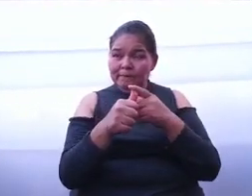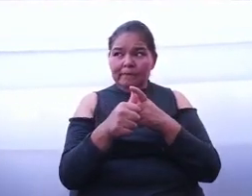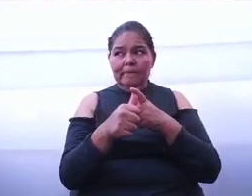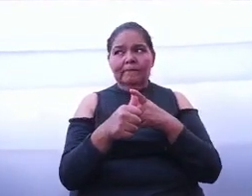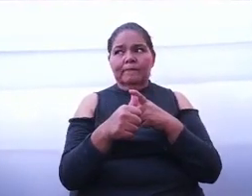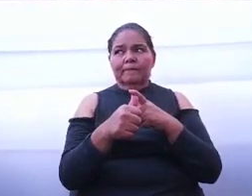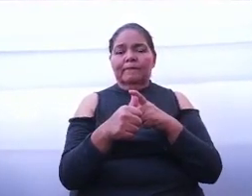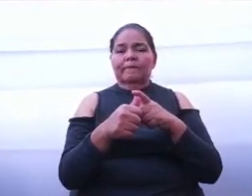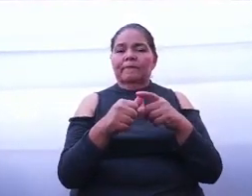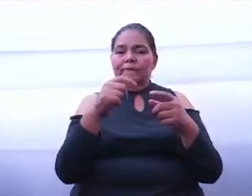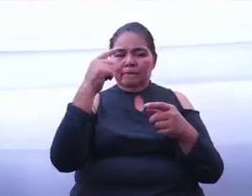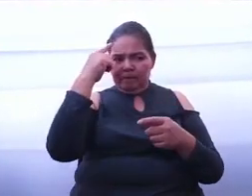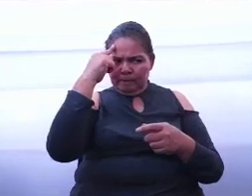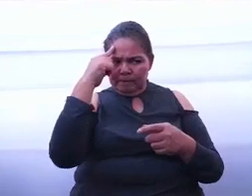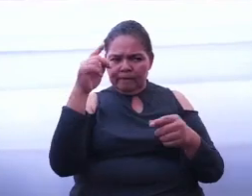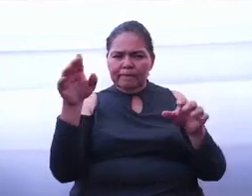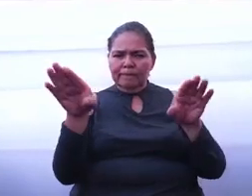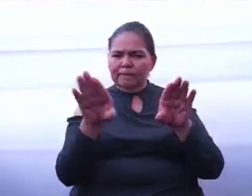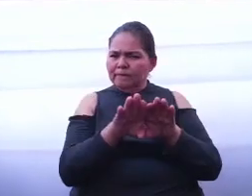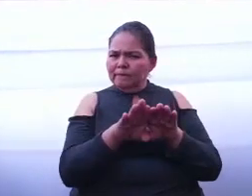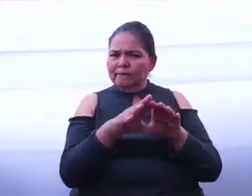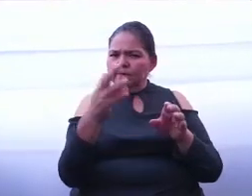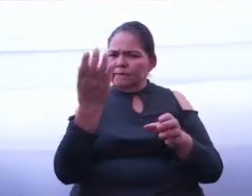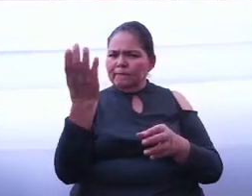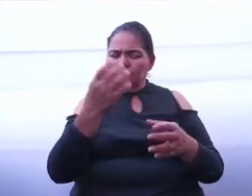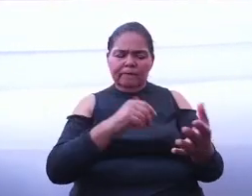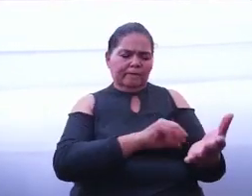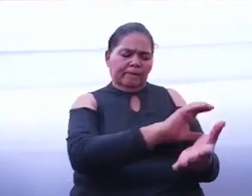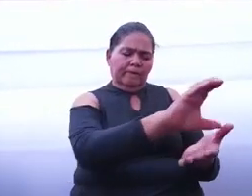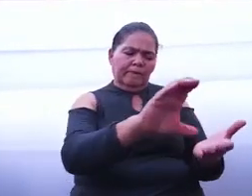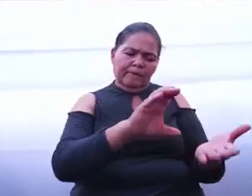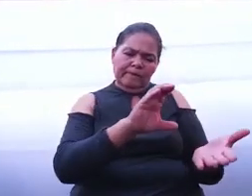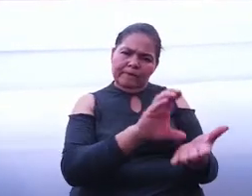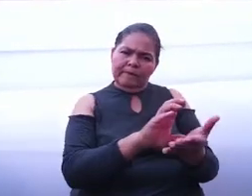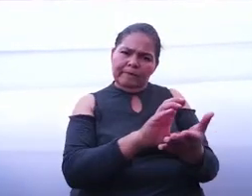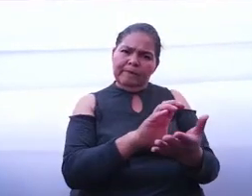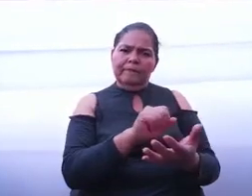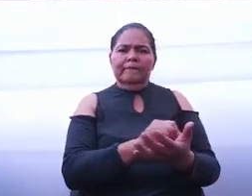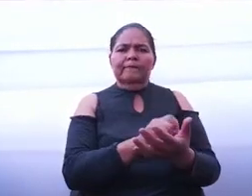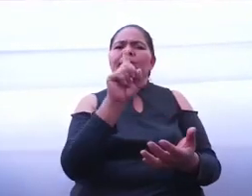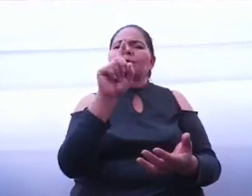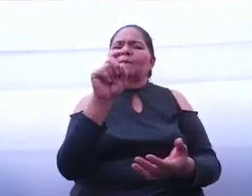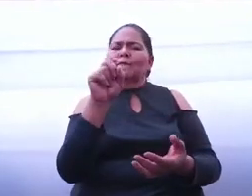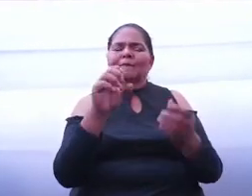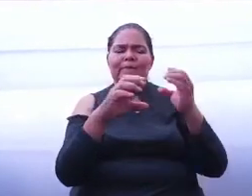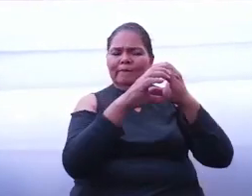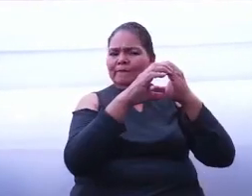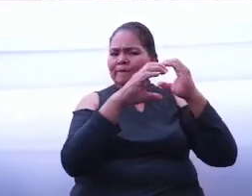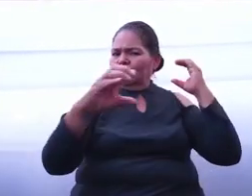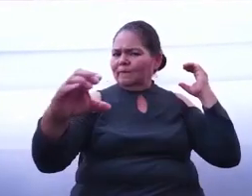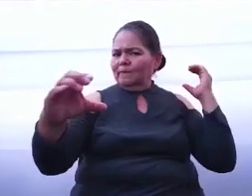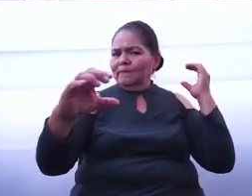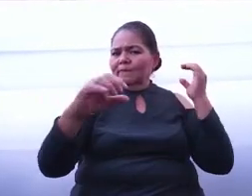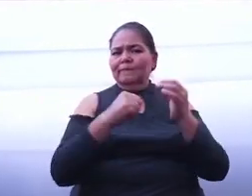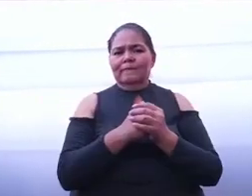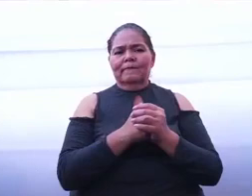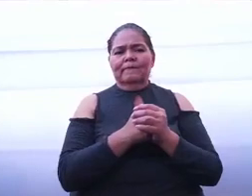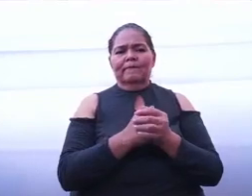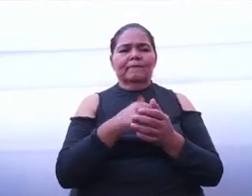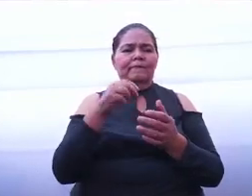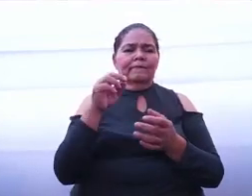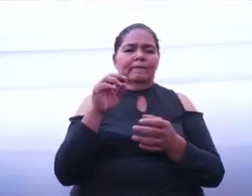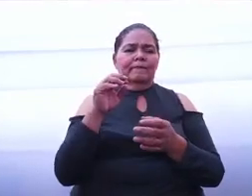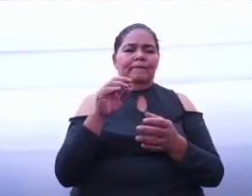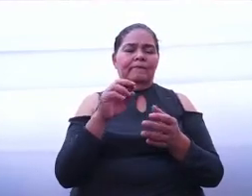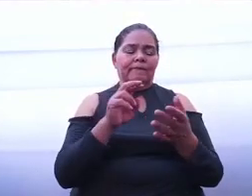metropolitana que engloba los temas de agua, transporte público, servicios